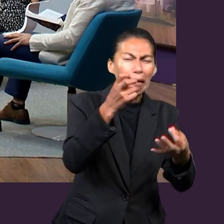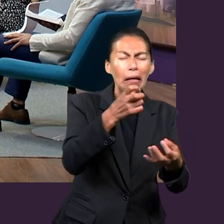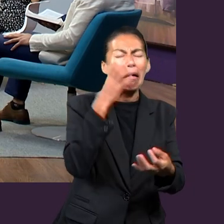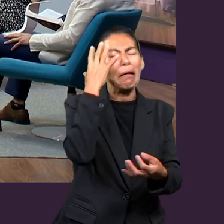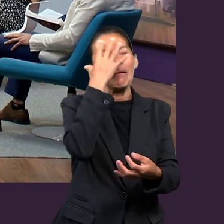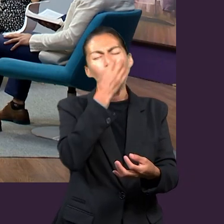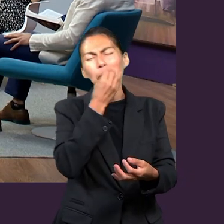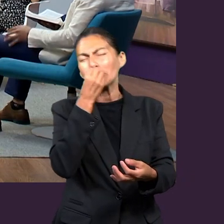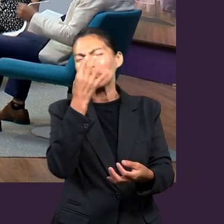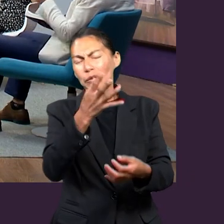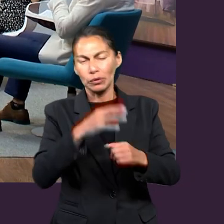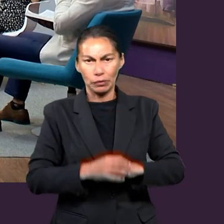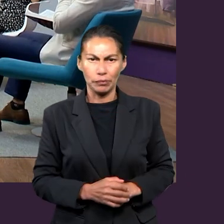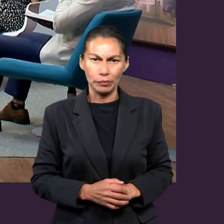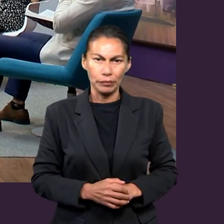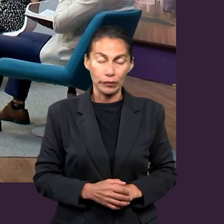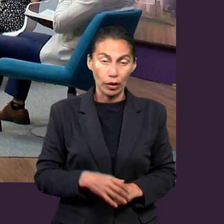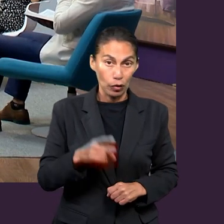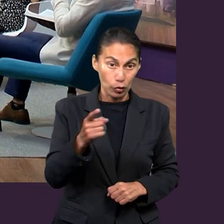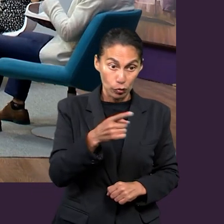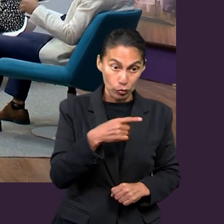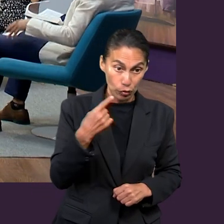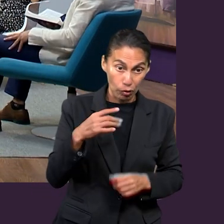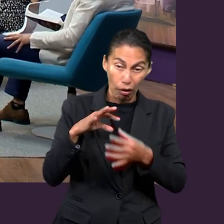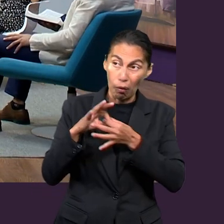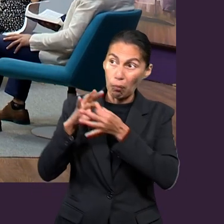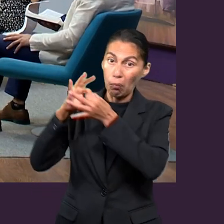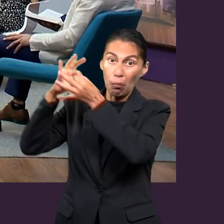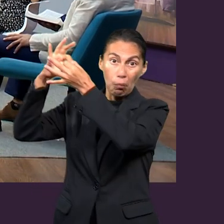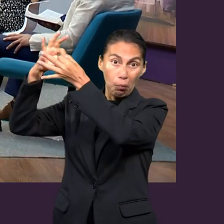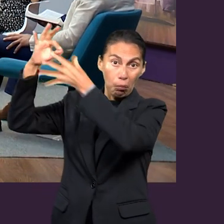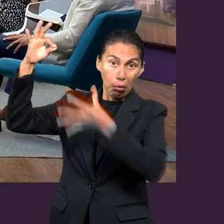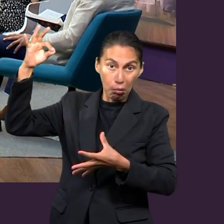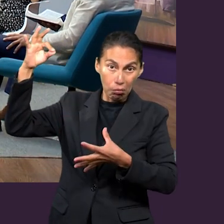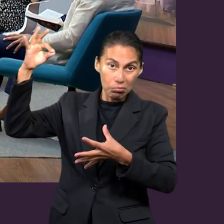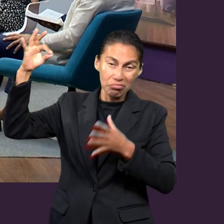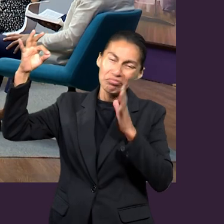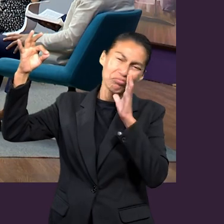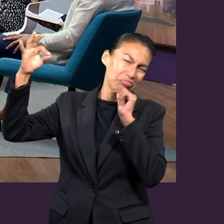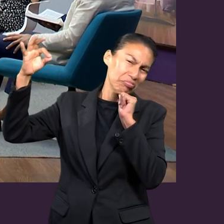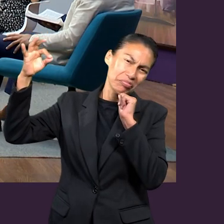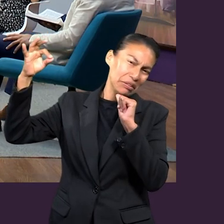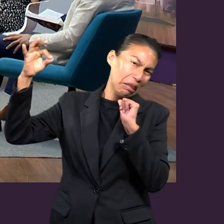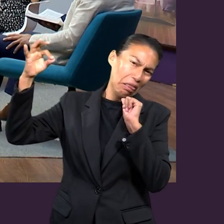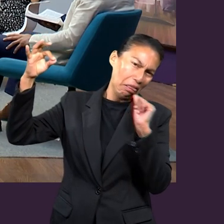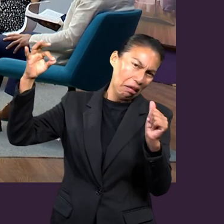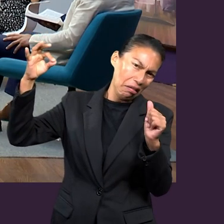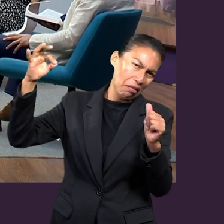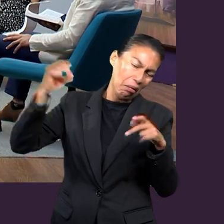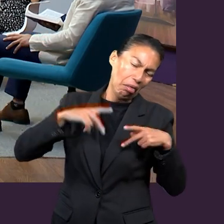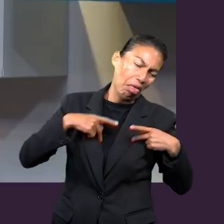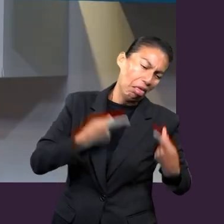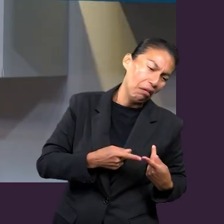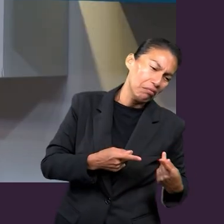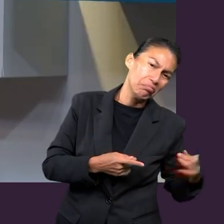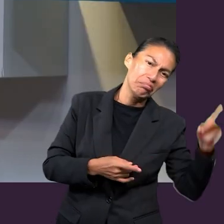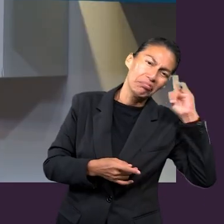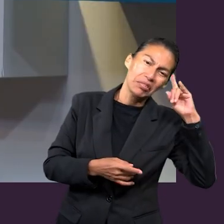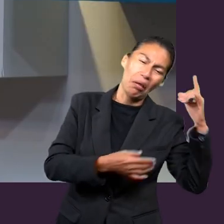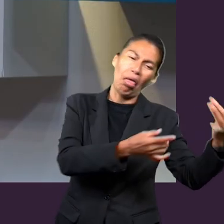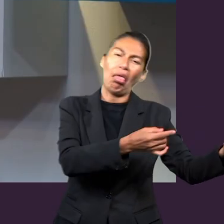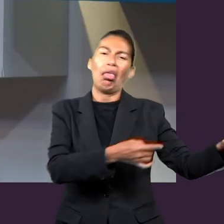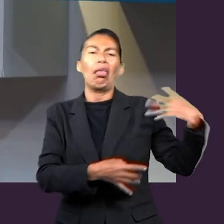todo ello no lo podemos hacer si no estamos aferrados a Dios. Porque la armadura no nos da un poder